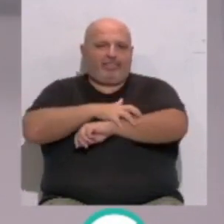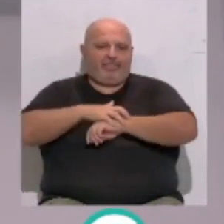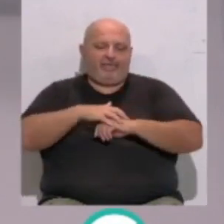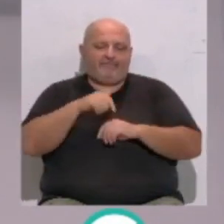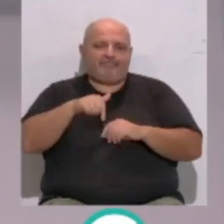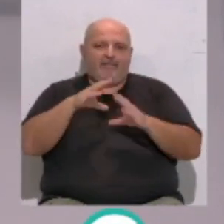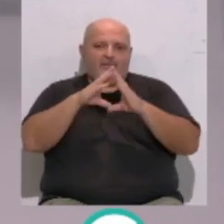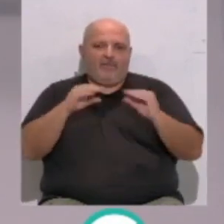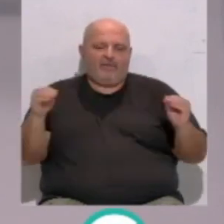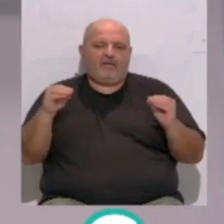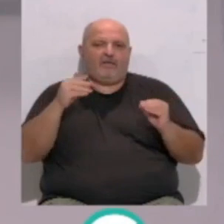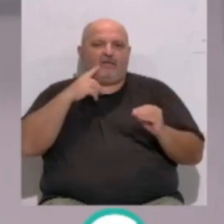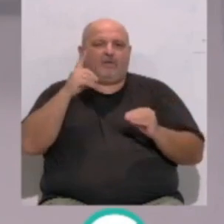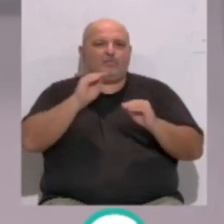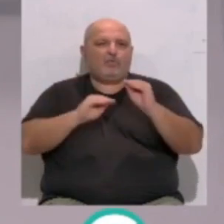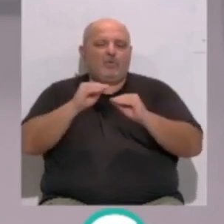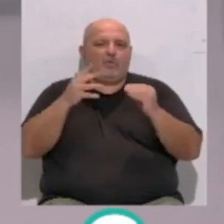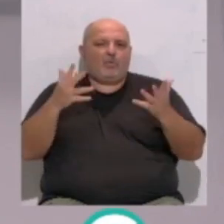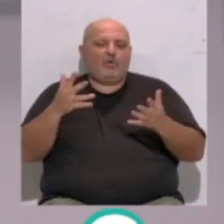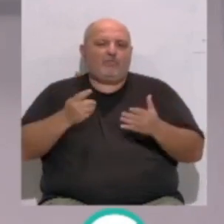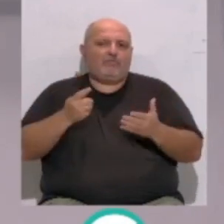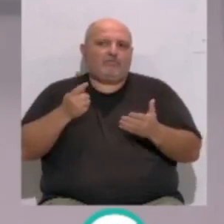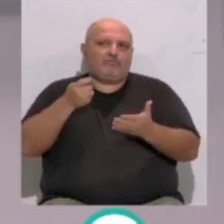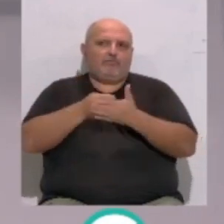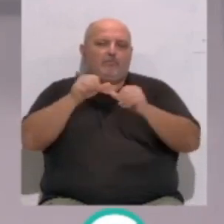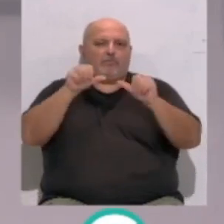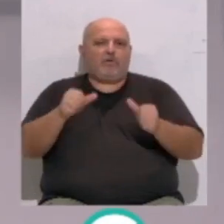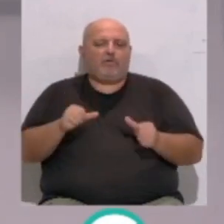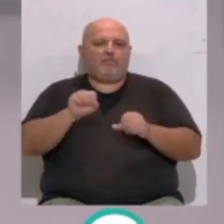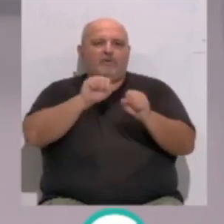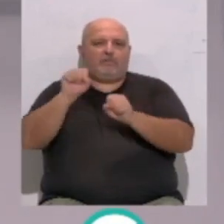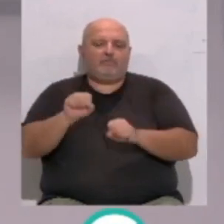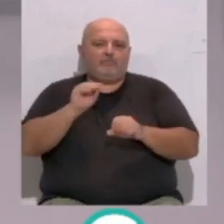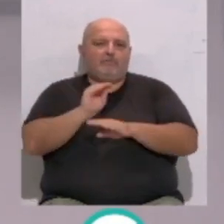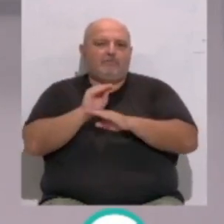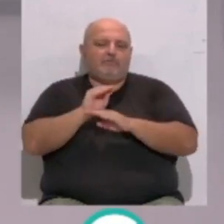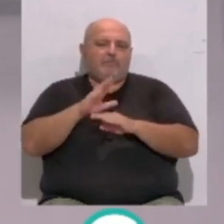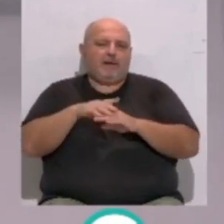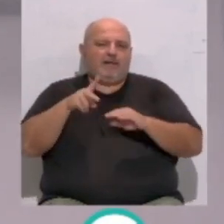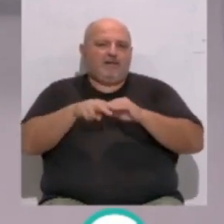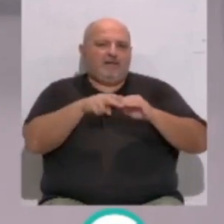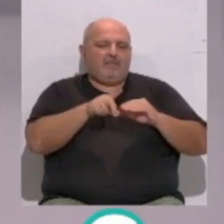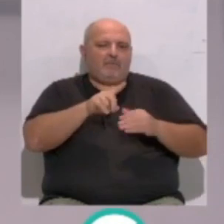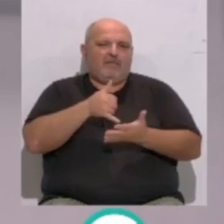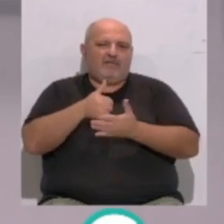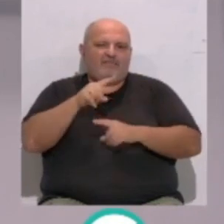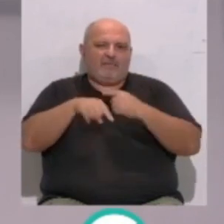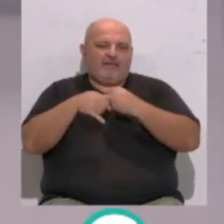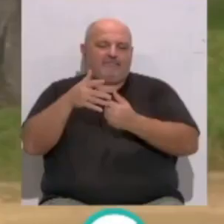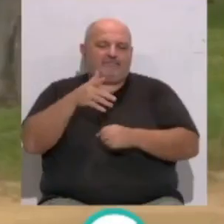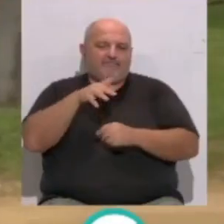Andalucía. Aseguran que la solución pasa por implementar un modelo de protección y de prevención para las familias más vulnerables.